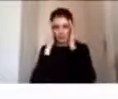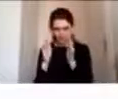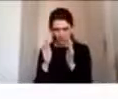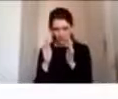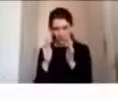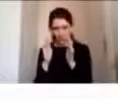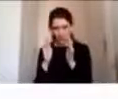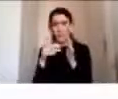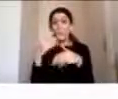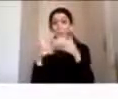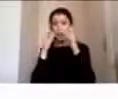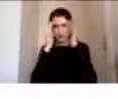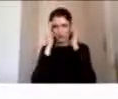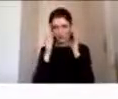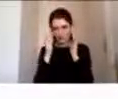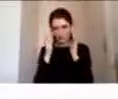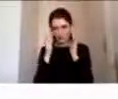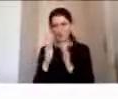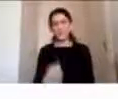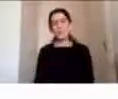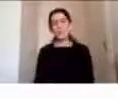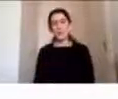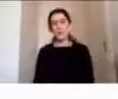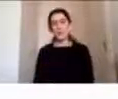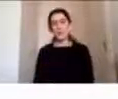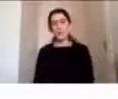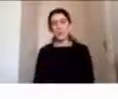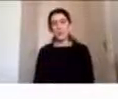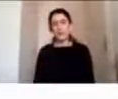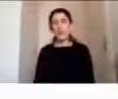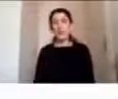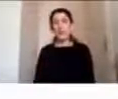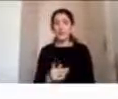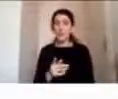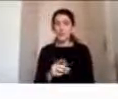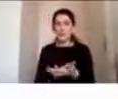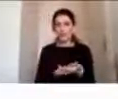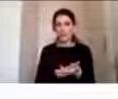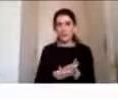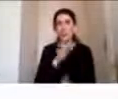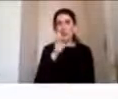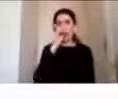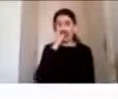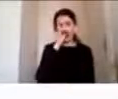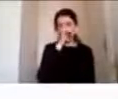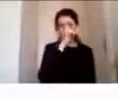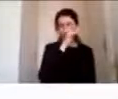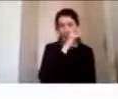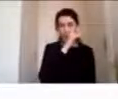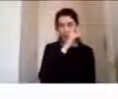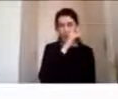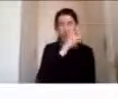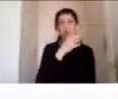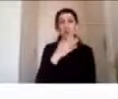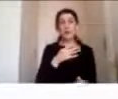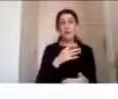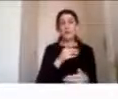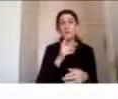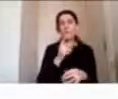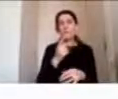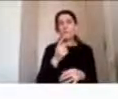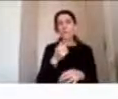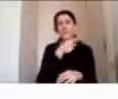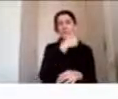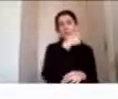atencionales es probable encontrar dificultades globales durante la fase aguda que es esta fase que dura las primeras semanas